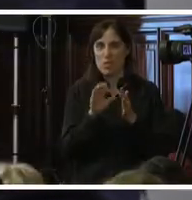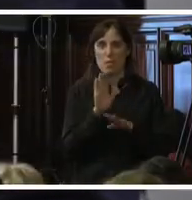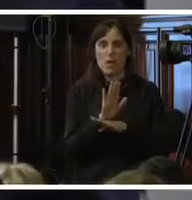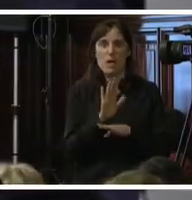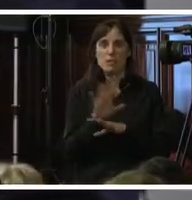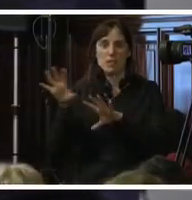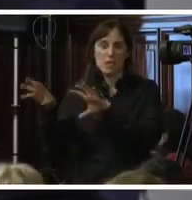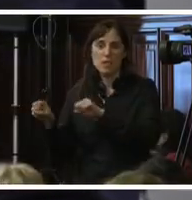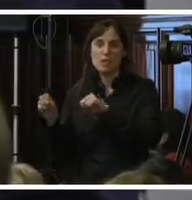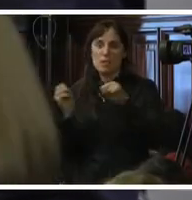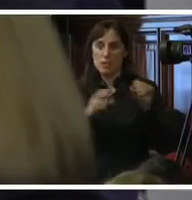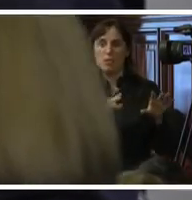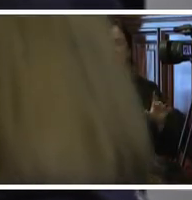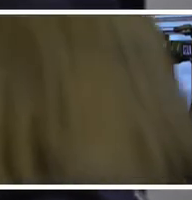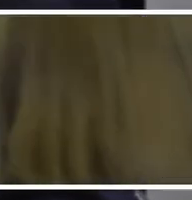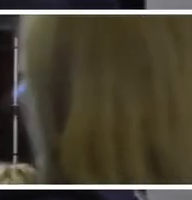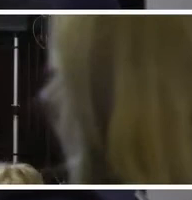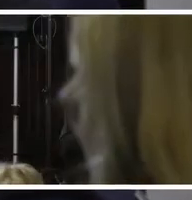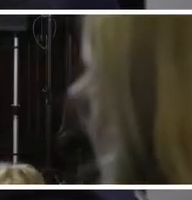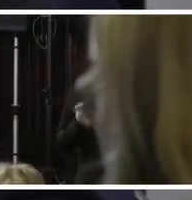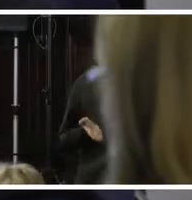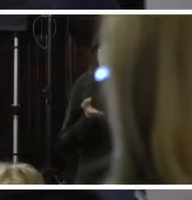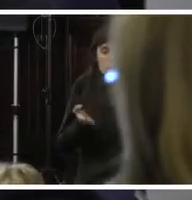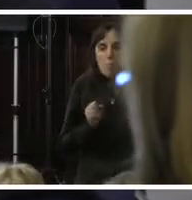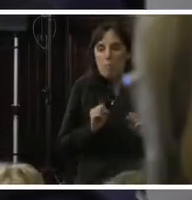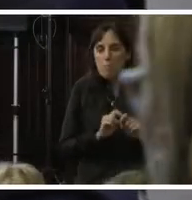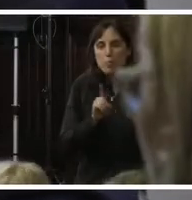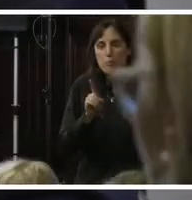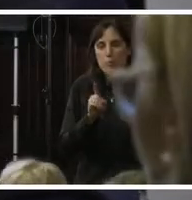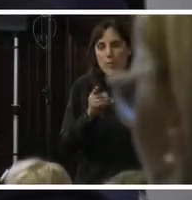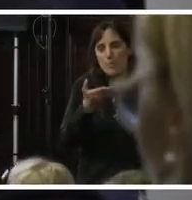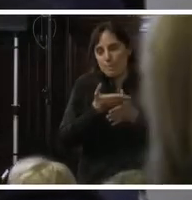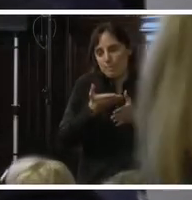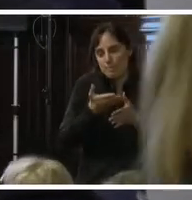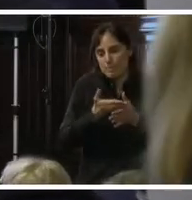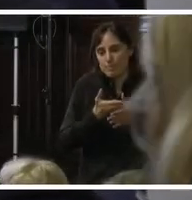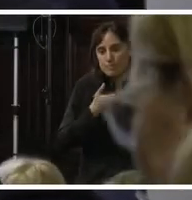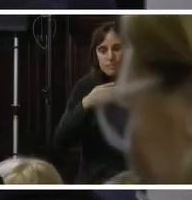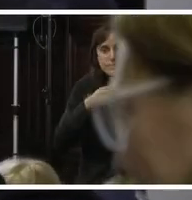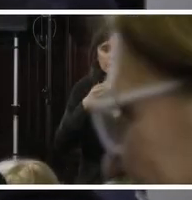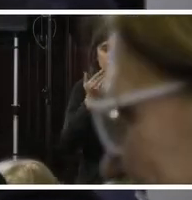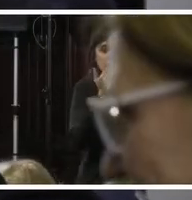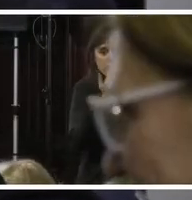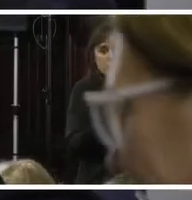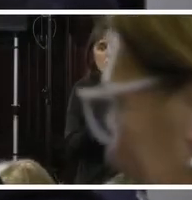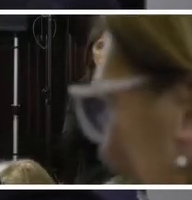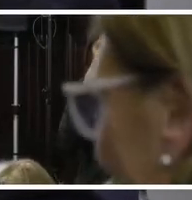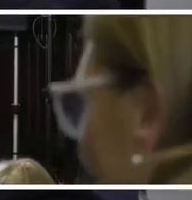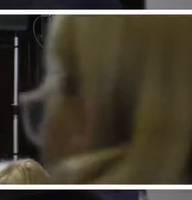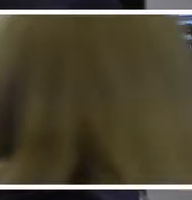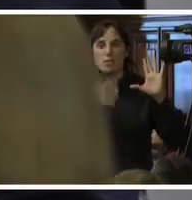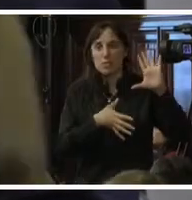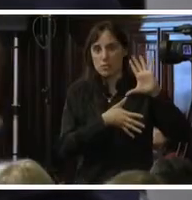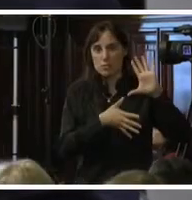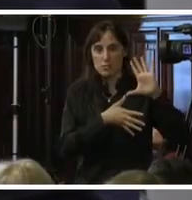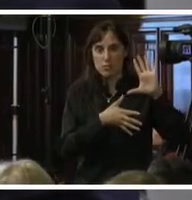tratar de impulsar nuestro propio catálogo que nazca de lo que ocurre en Centro y Sudamérica para,